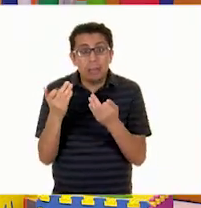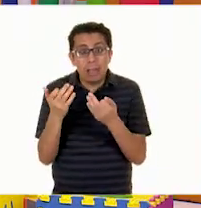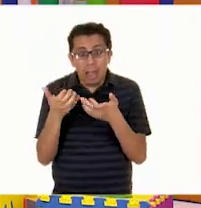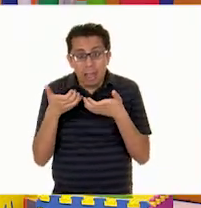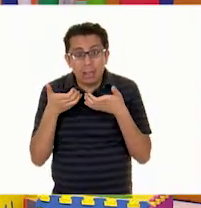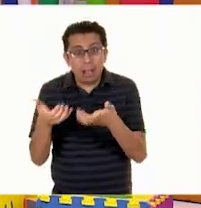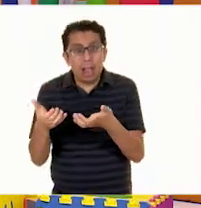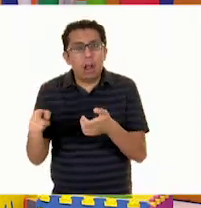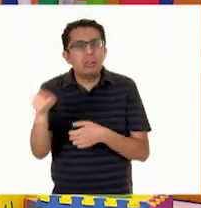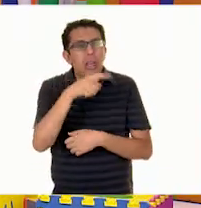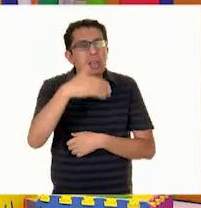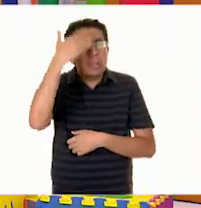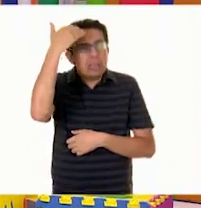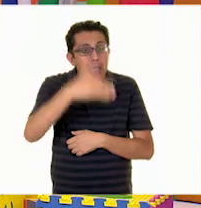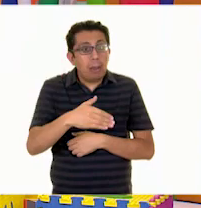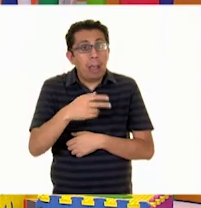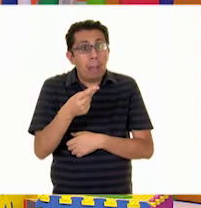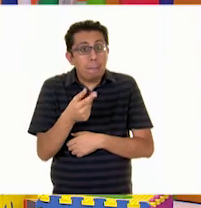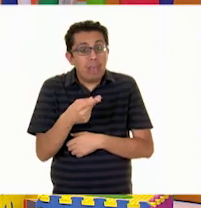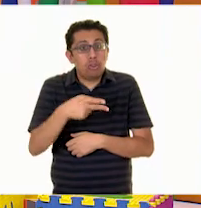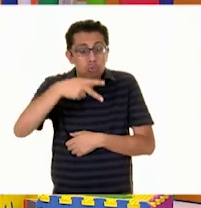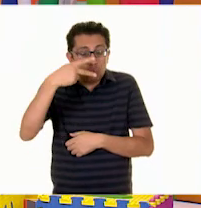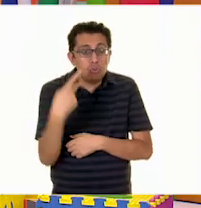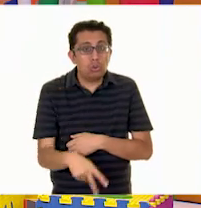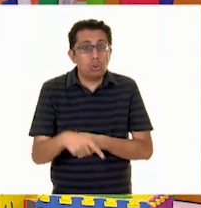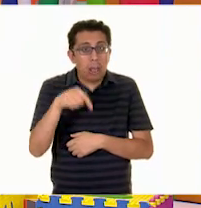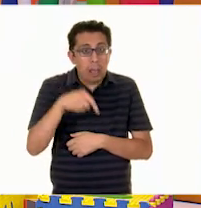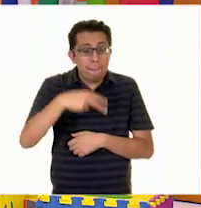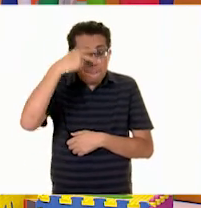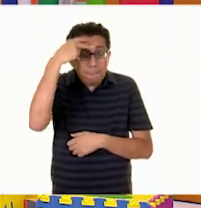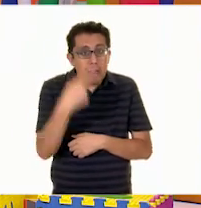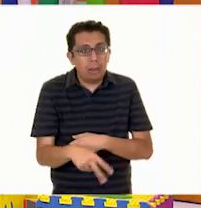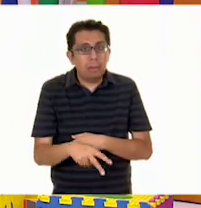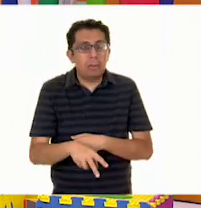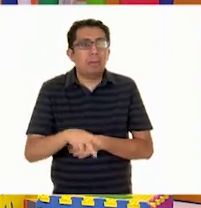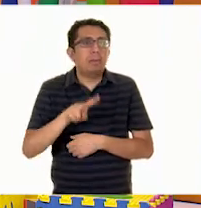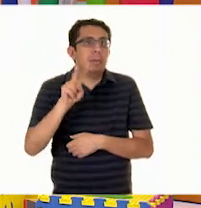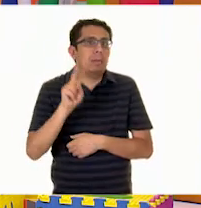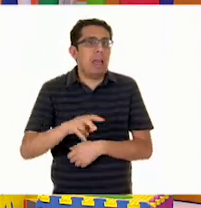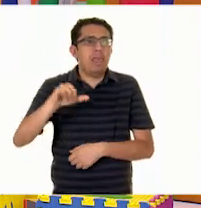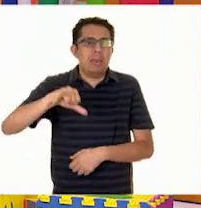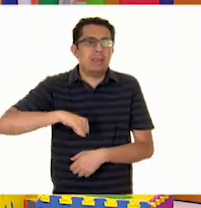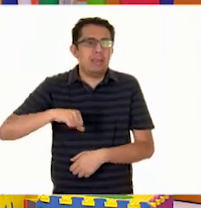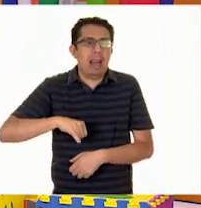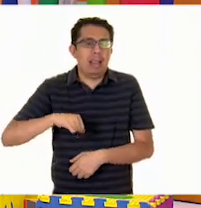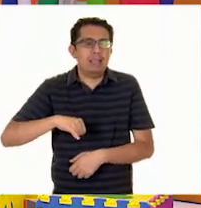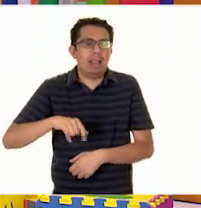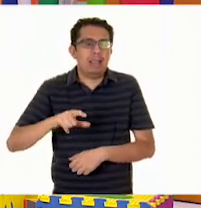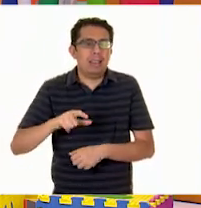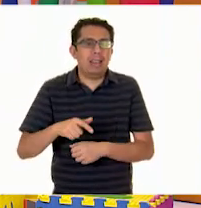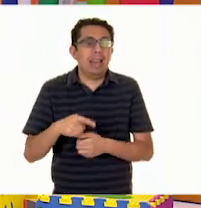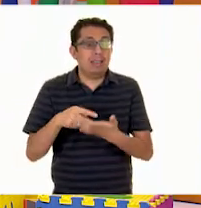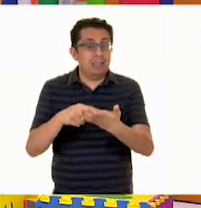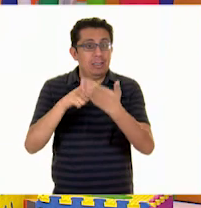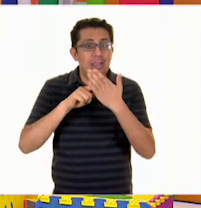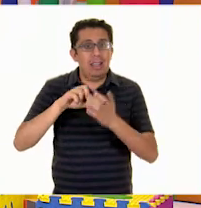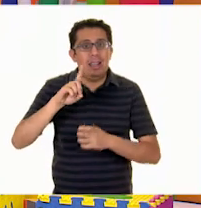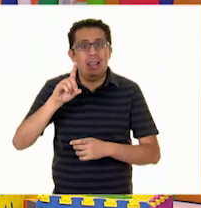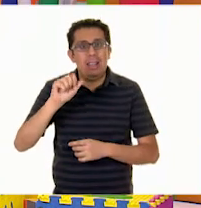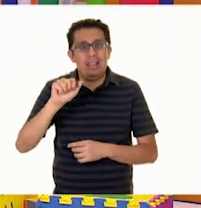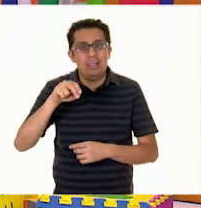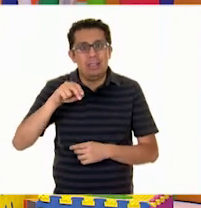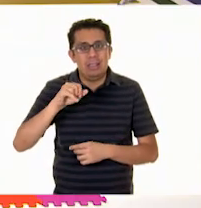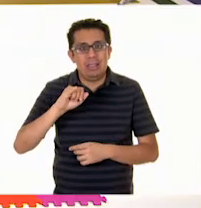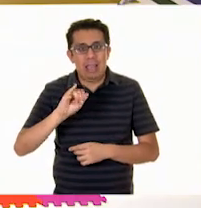si sabían que es una raza de perros mexicanos? ¡Guau! Fue muy interesante lo que nos enseñó Daniela en esta cápsula.